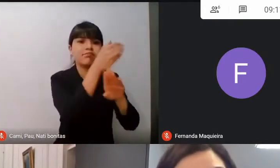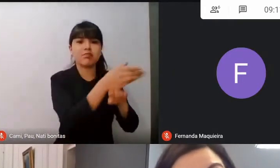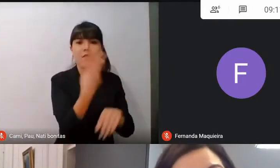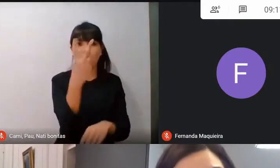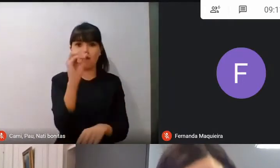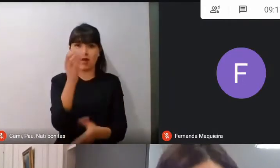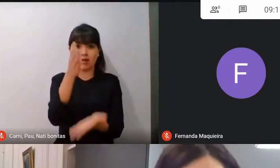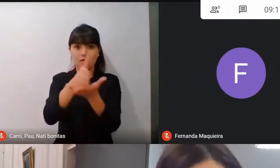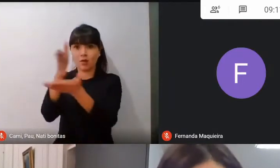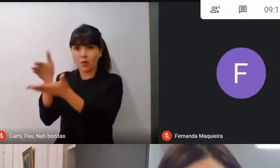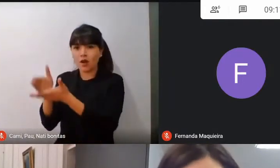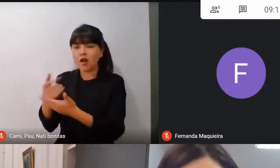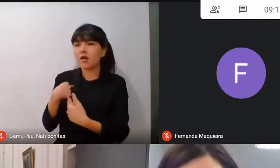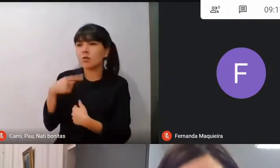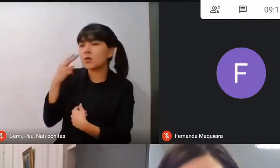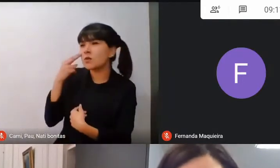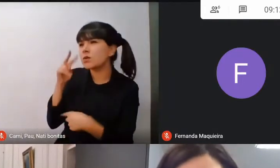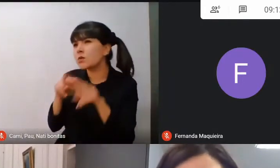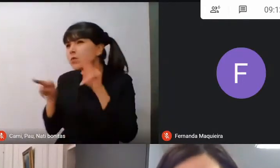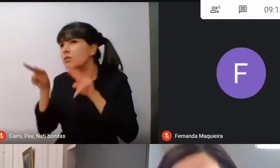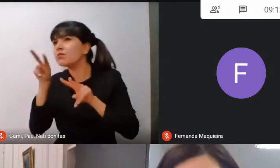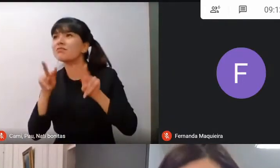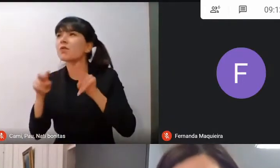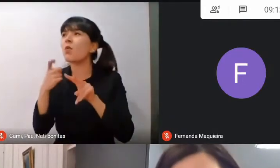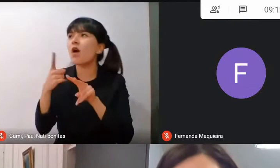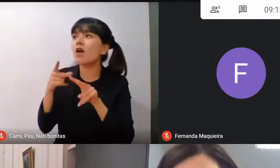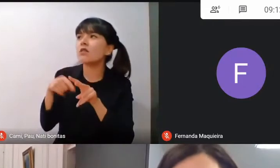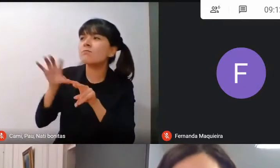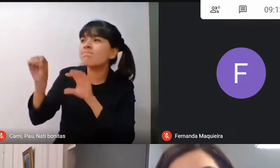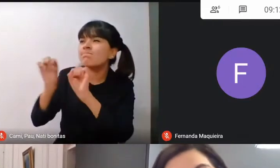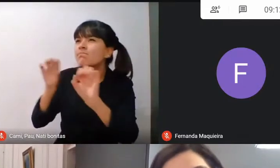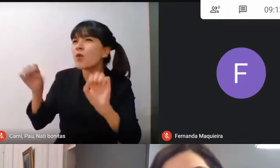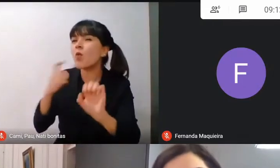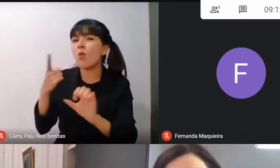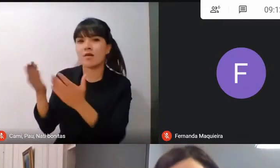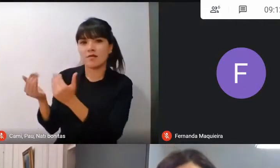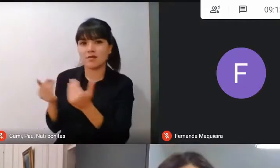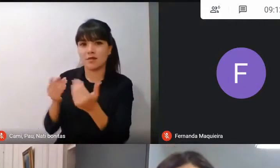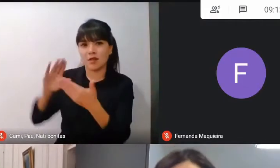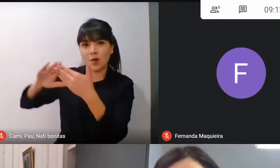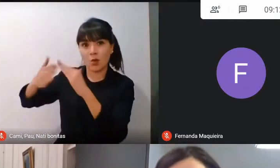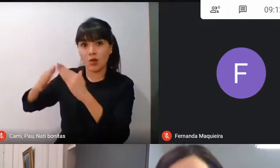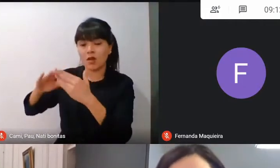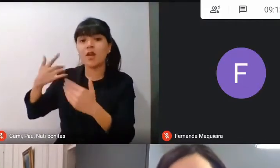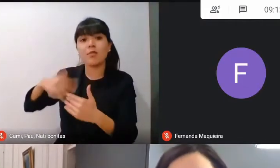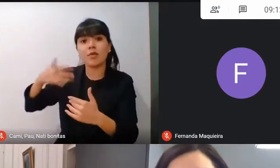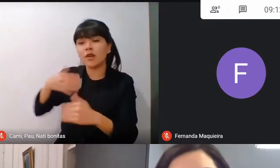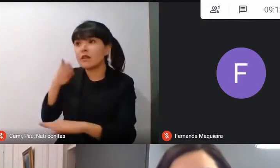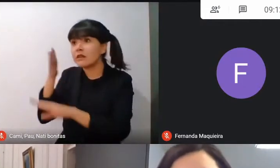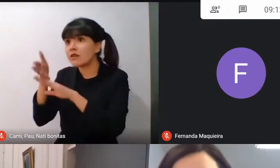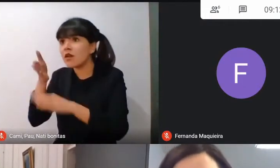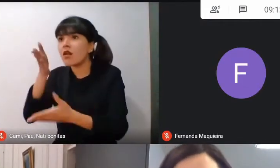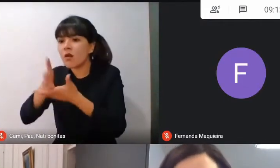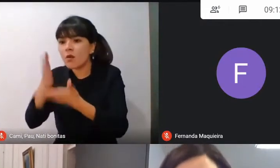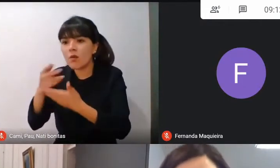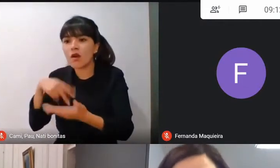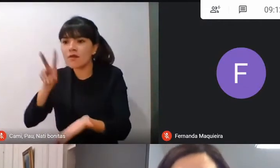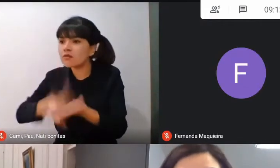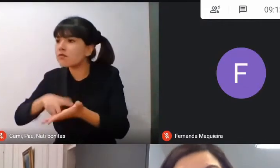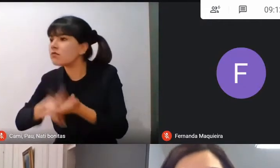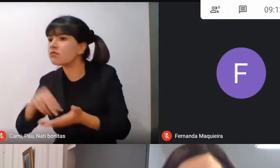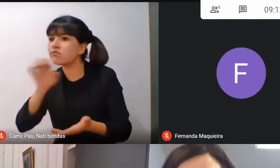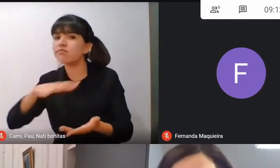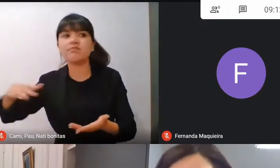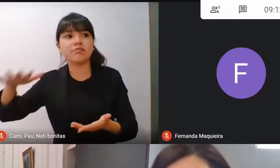conociendo las necesidades. Creo que es muy importante que uno conozca el terreno, las necesidades. El alcalde así